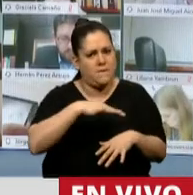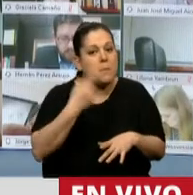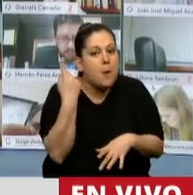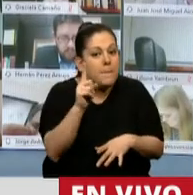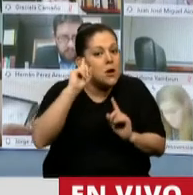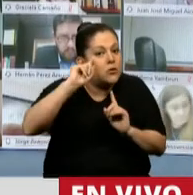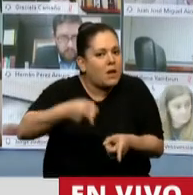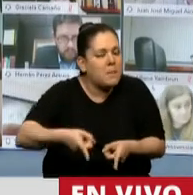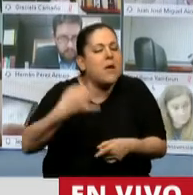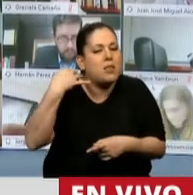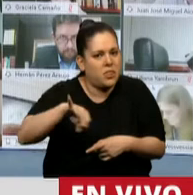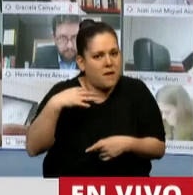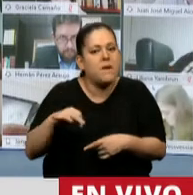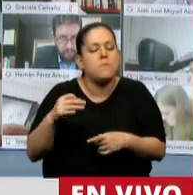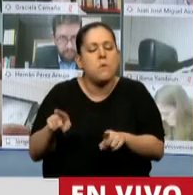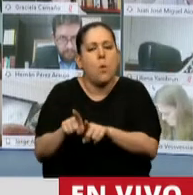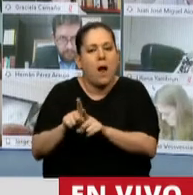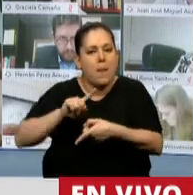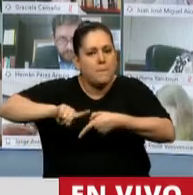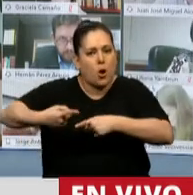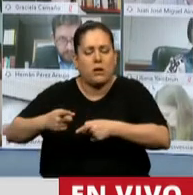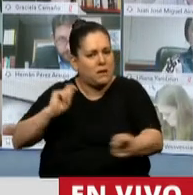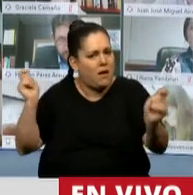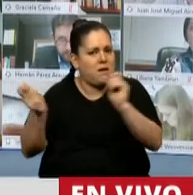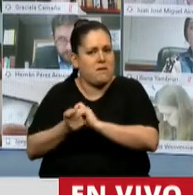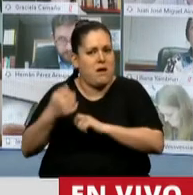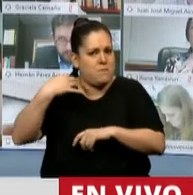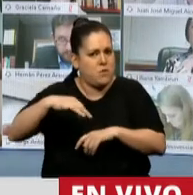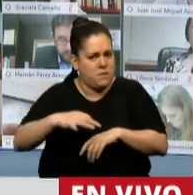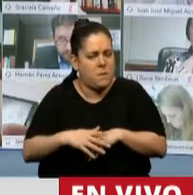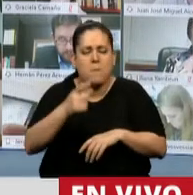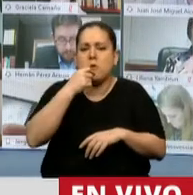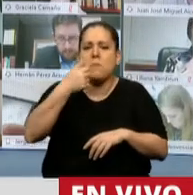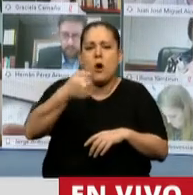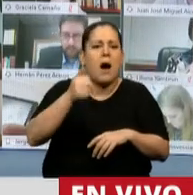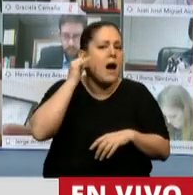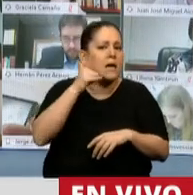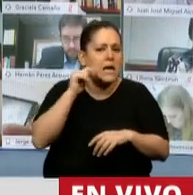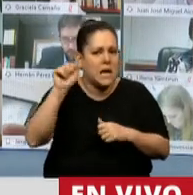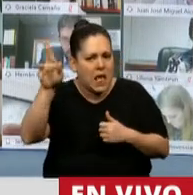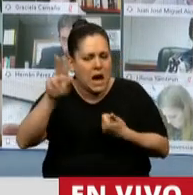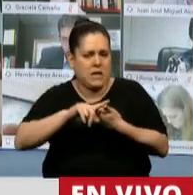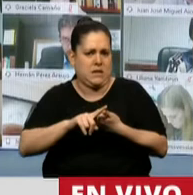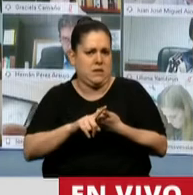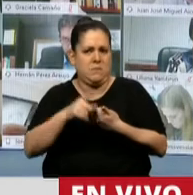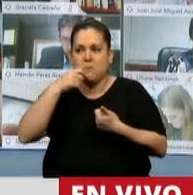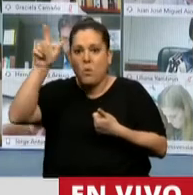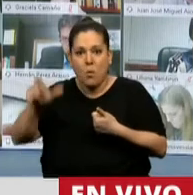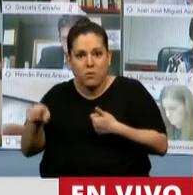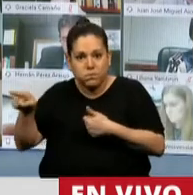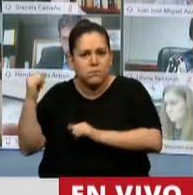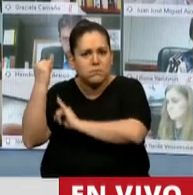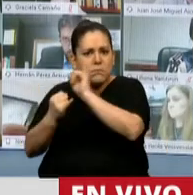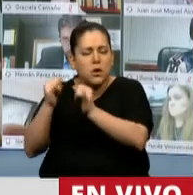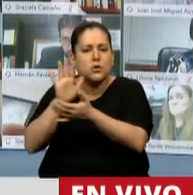una reivindicación de la política. En la voz de Daniela Vilar, al tratar el tema